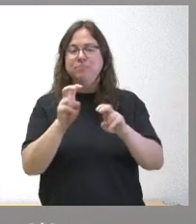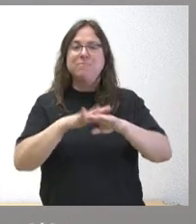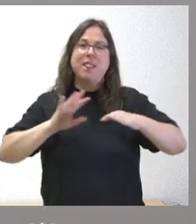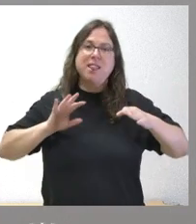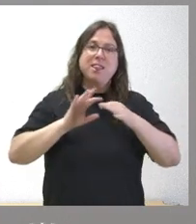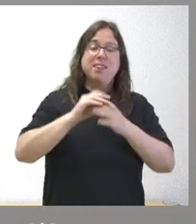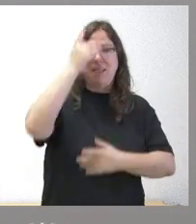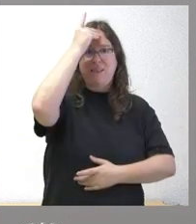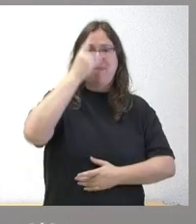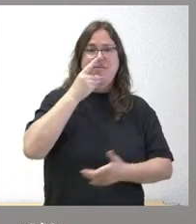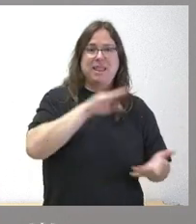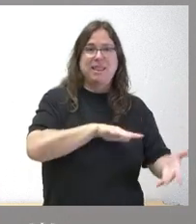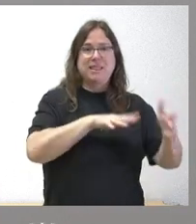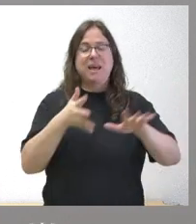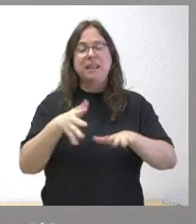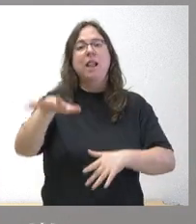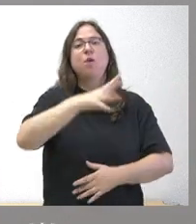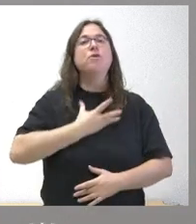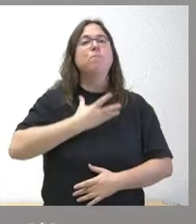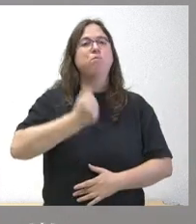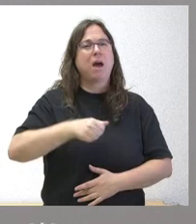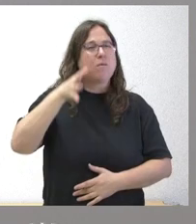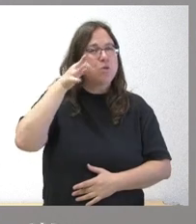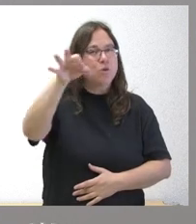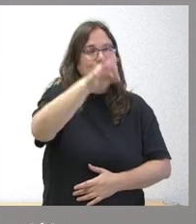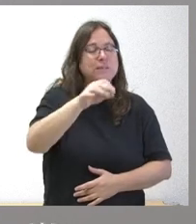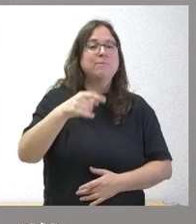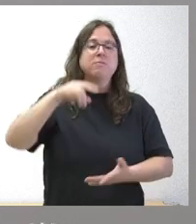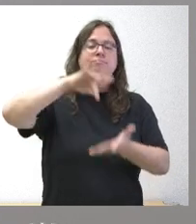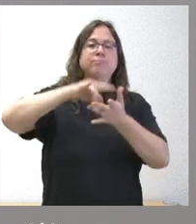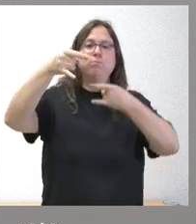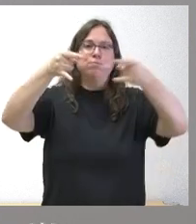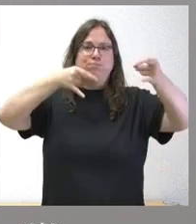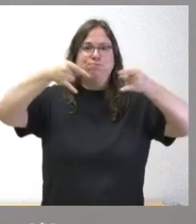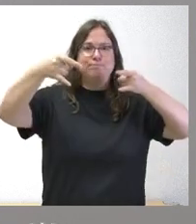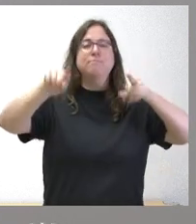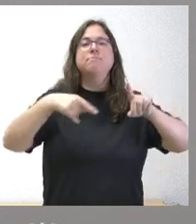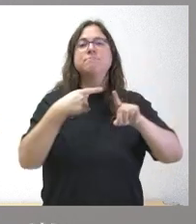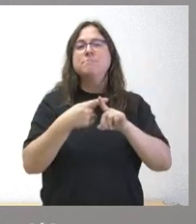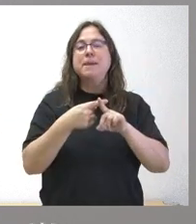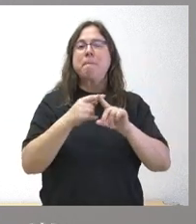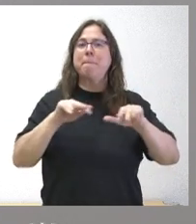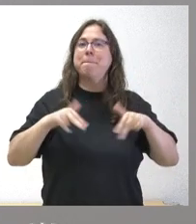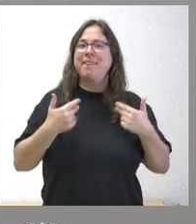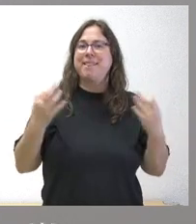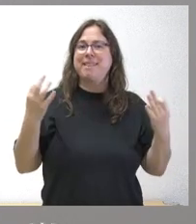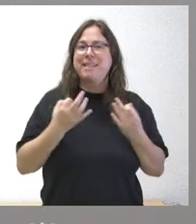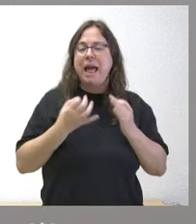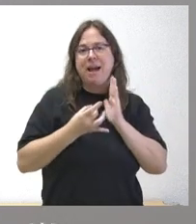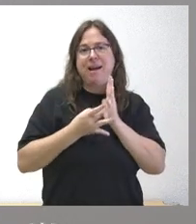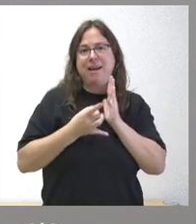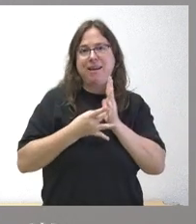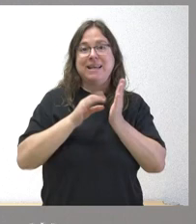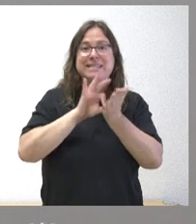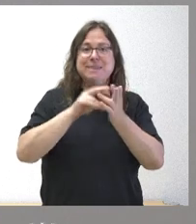digitalización en el ámbito municipal y, por tanto, a la instalación de sensores y otros indicadores que permite mejorar la calidad de los